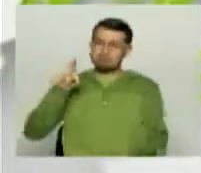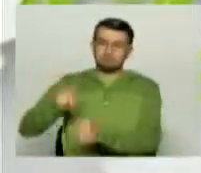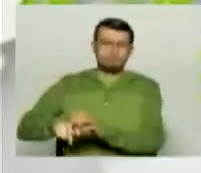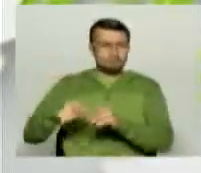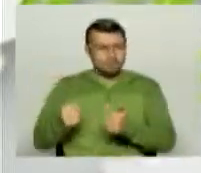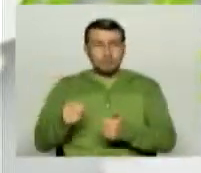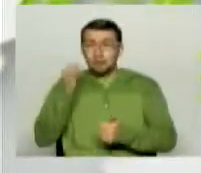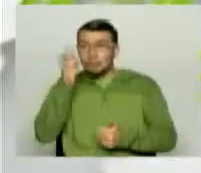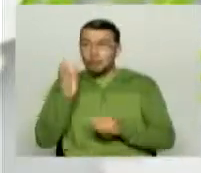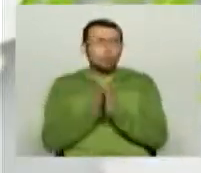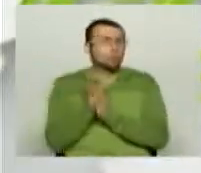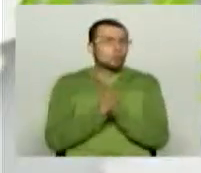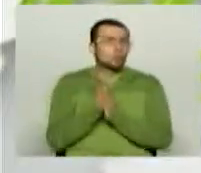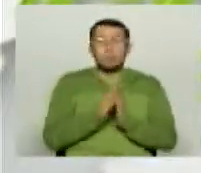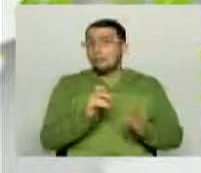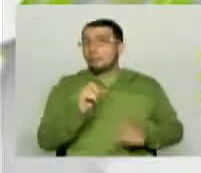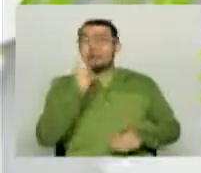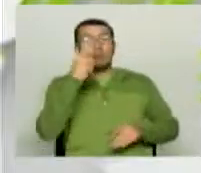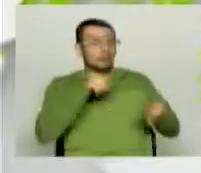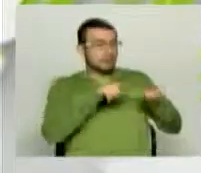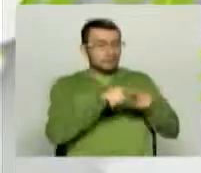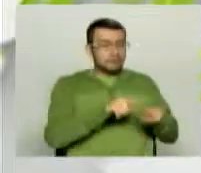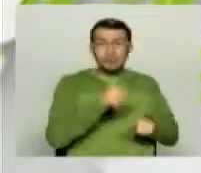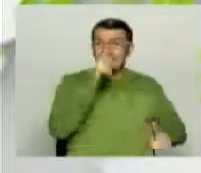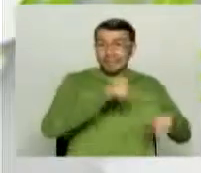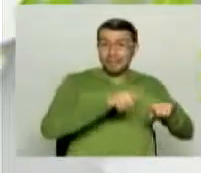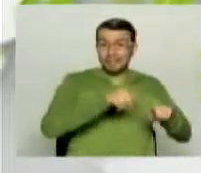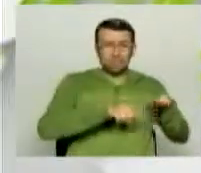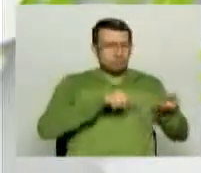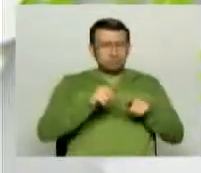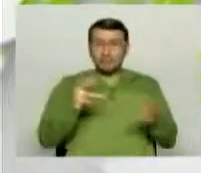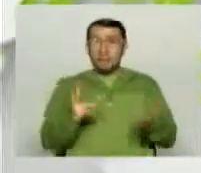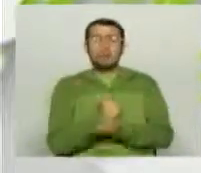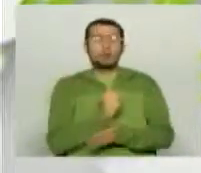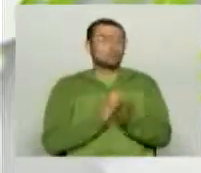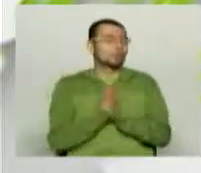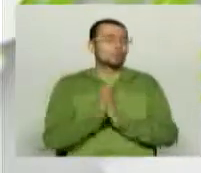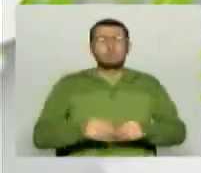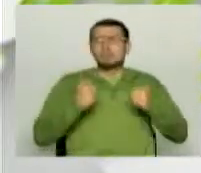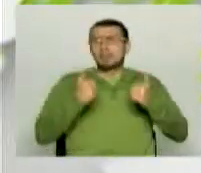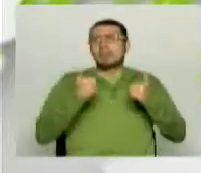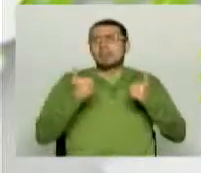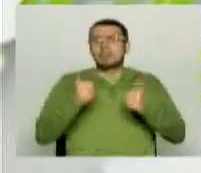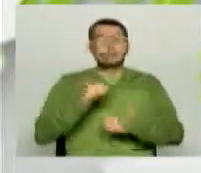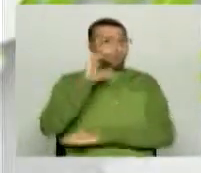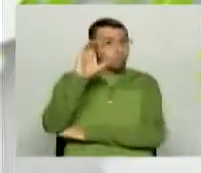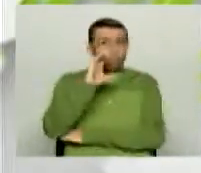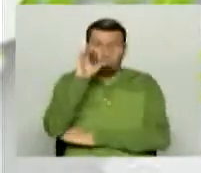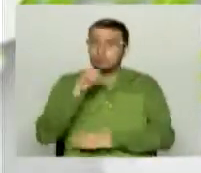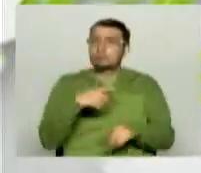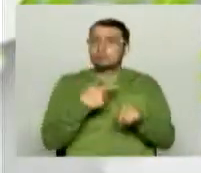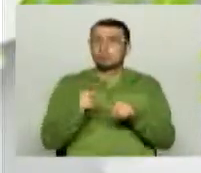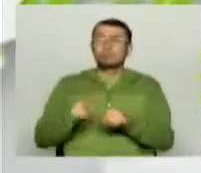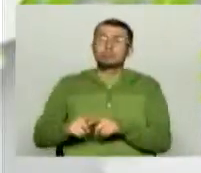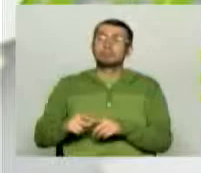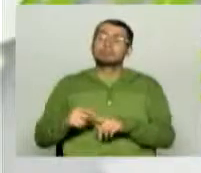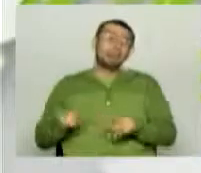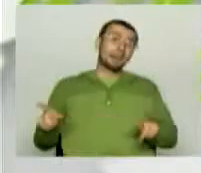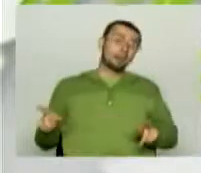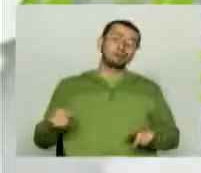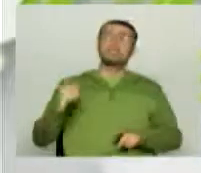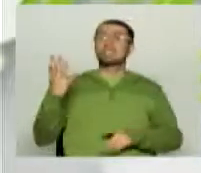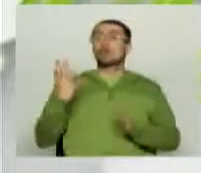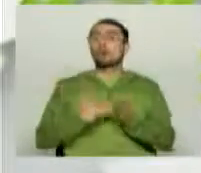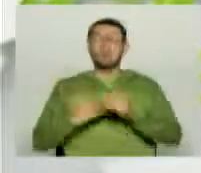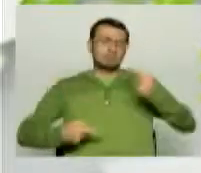desbordada la celebración del triunfo frente a Grecia, inclusive con un balance lamentable en todo el país, de más de 5 mil riñas, de